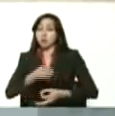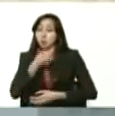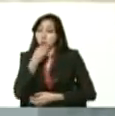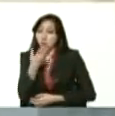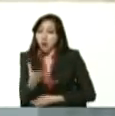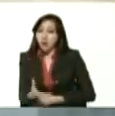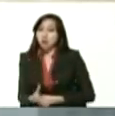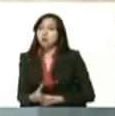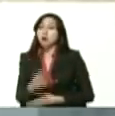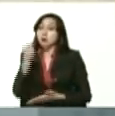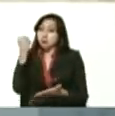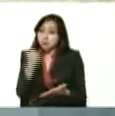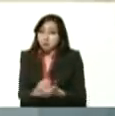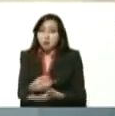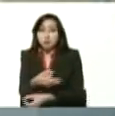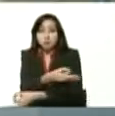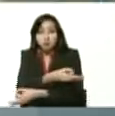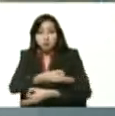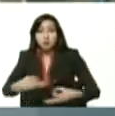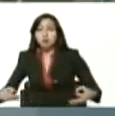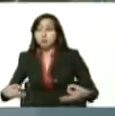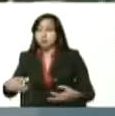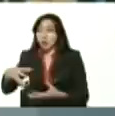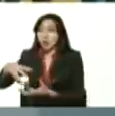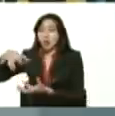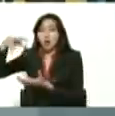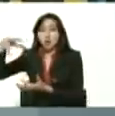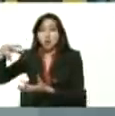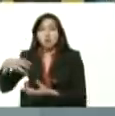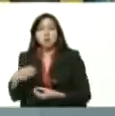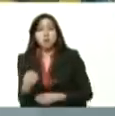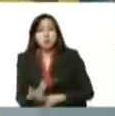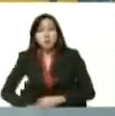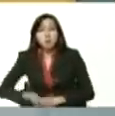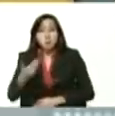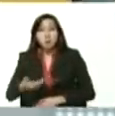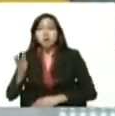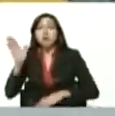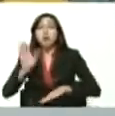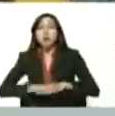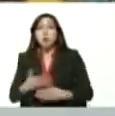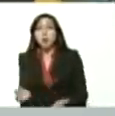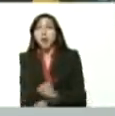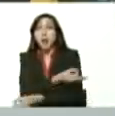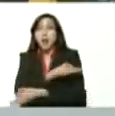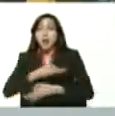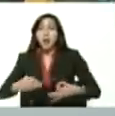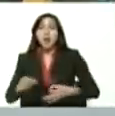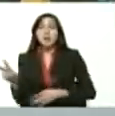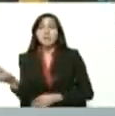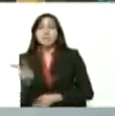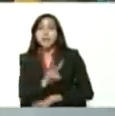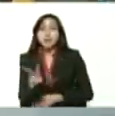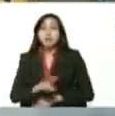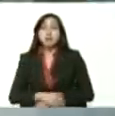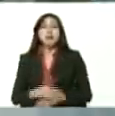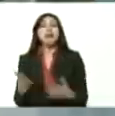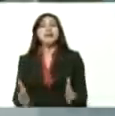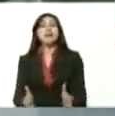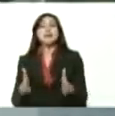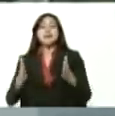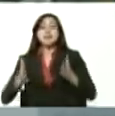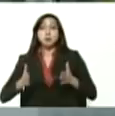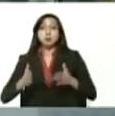certificando la máxima calidad de Venezuela de esta harina de maíz precocido la máxima calidad de Venezuela se logra con